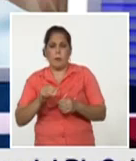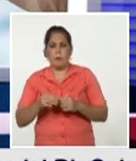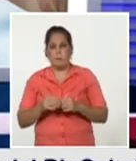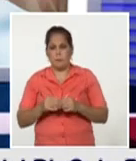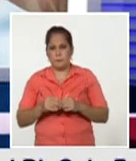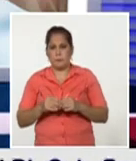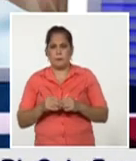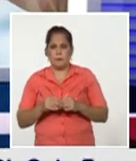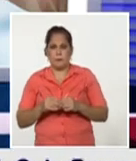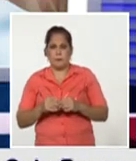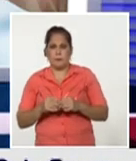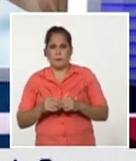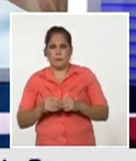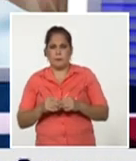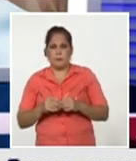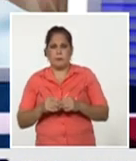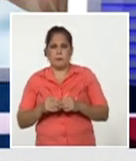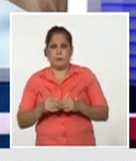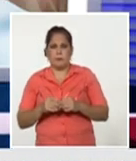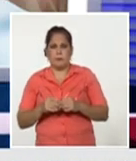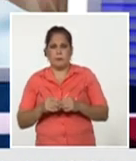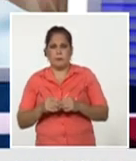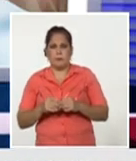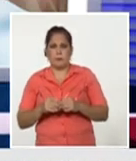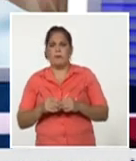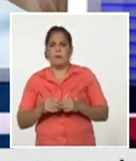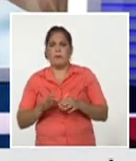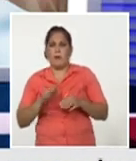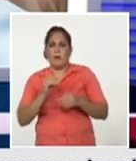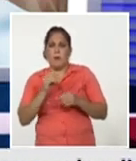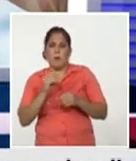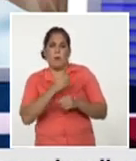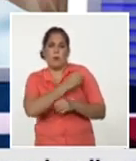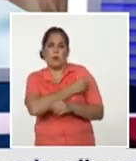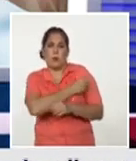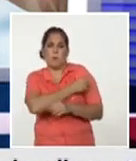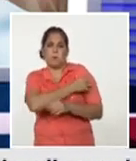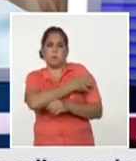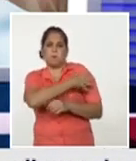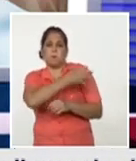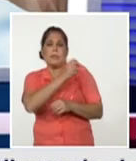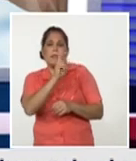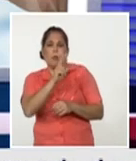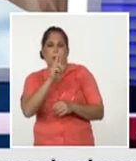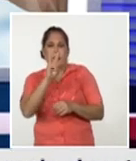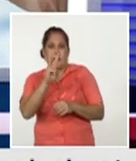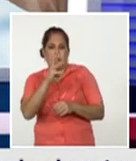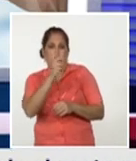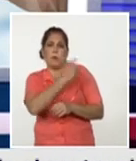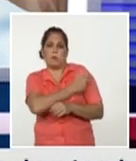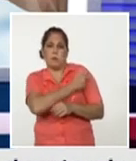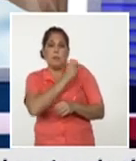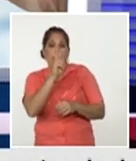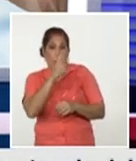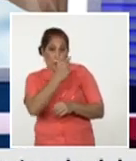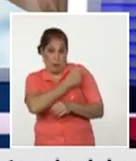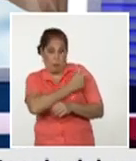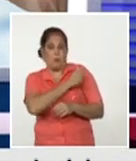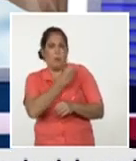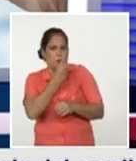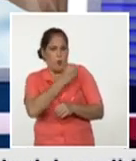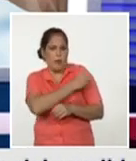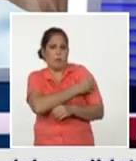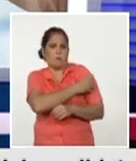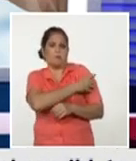enrojecimiento alrededor del sitio de la inyección o incluso un poco de aumento de volumen sobre todo con la segunda o la tercera dosis después de haber administrado la primera pero estos